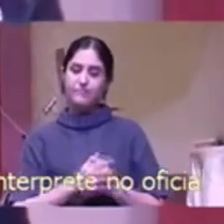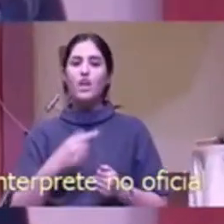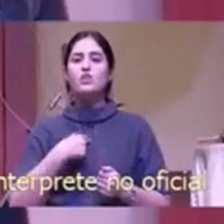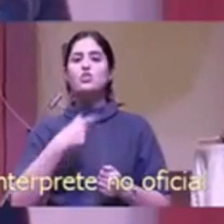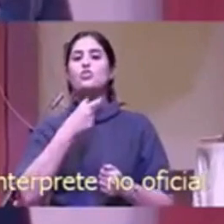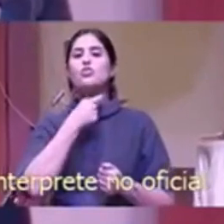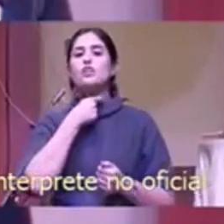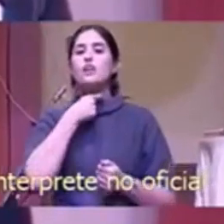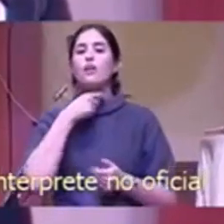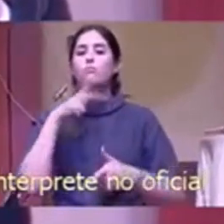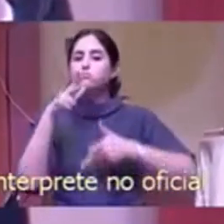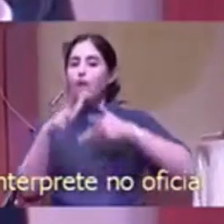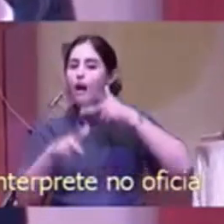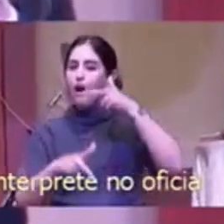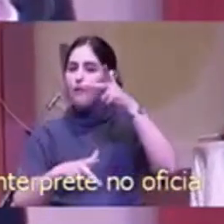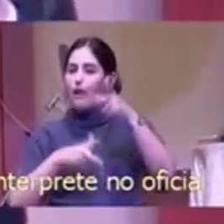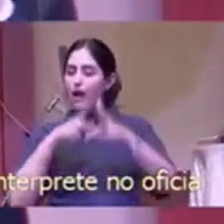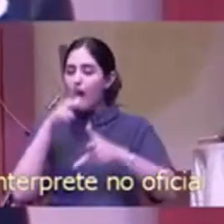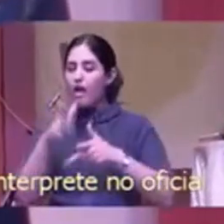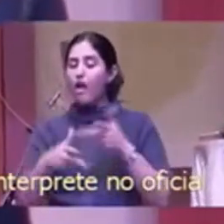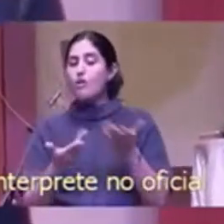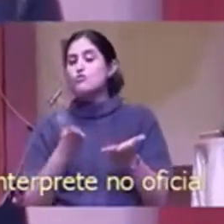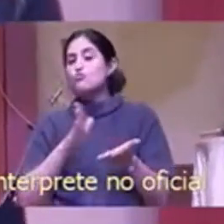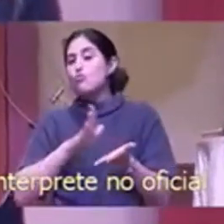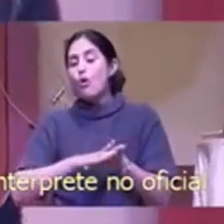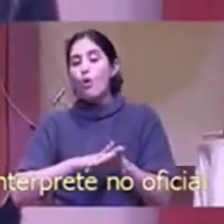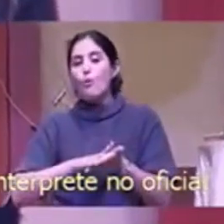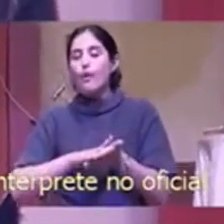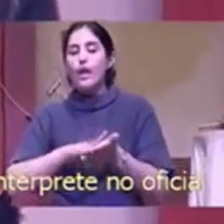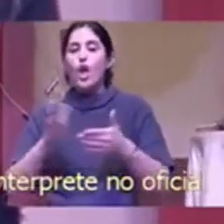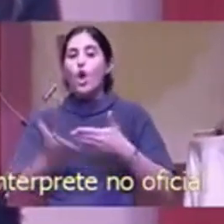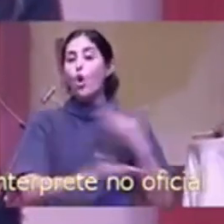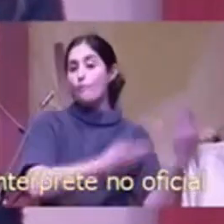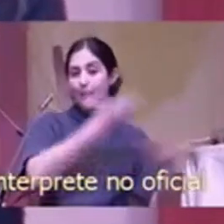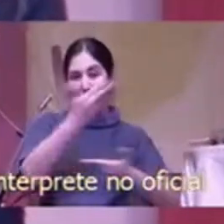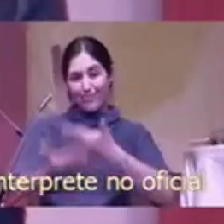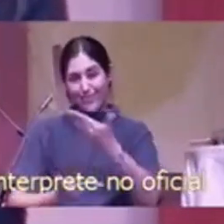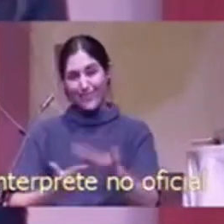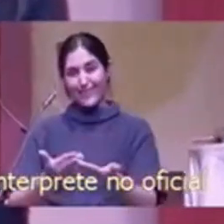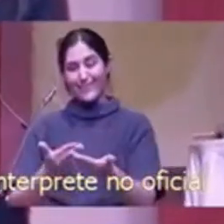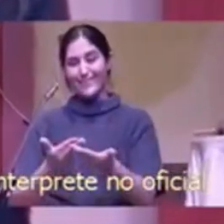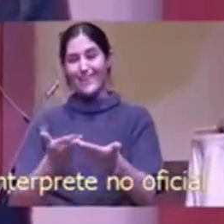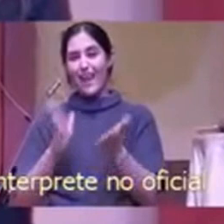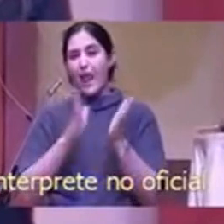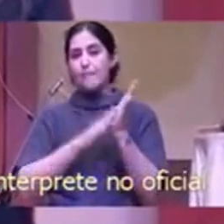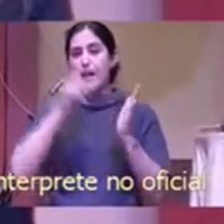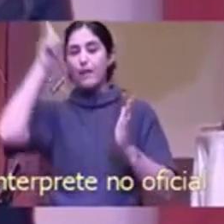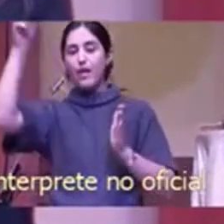oscuros que quizás no se les ocurrieron. Porque aunque están